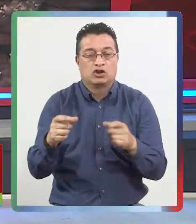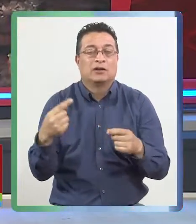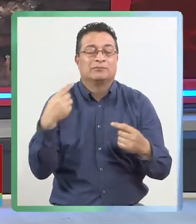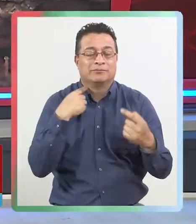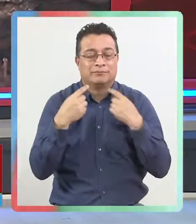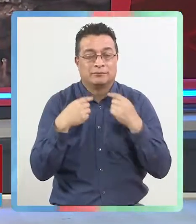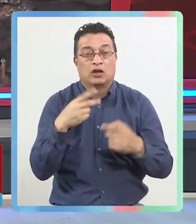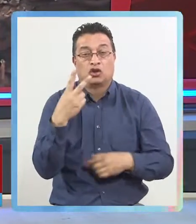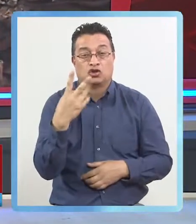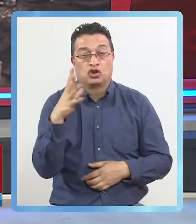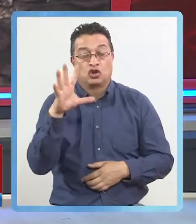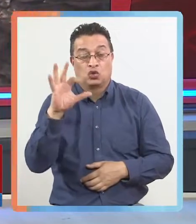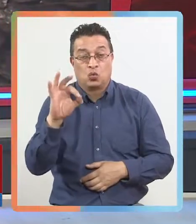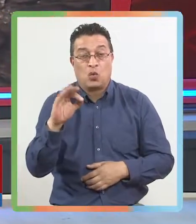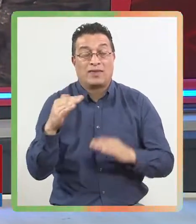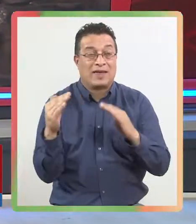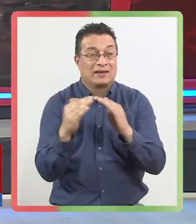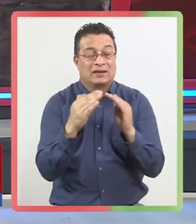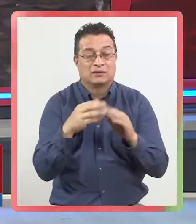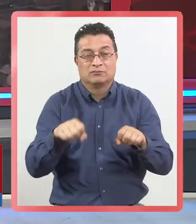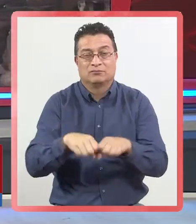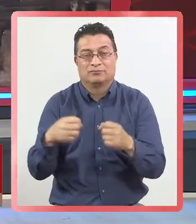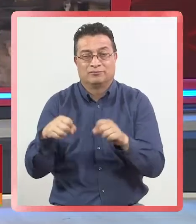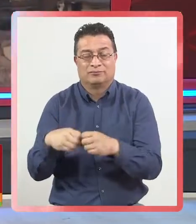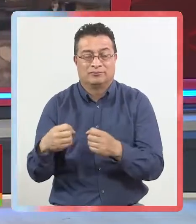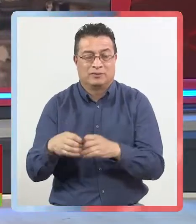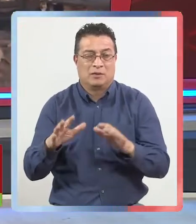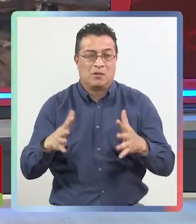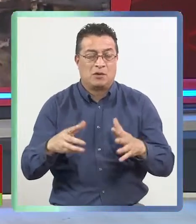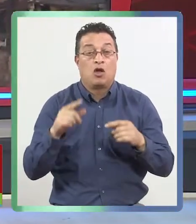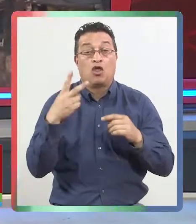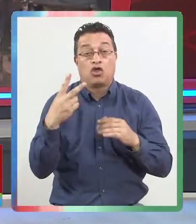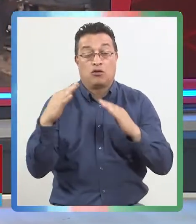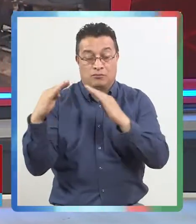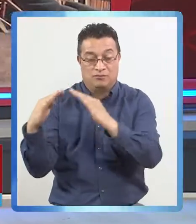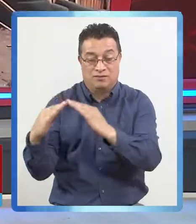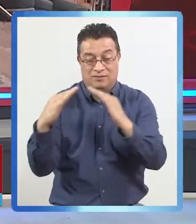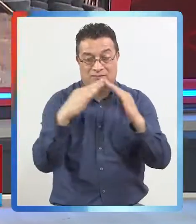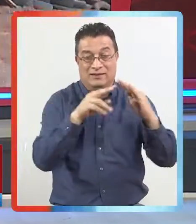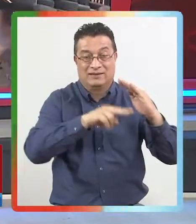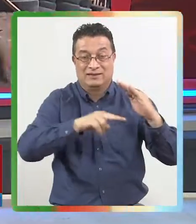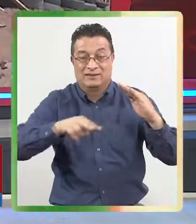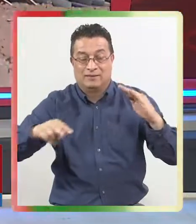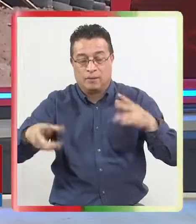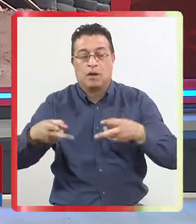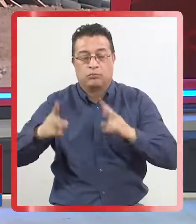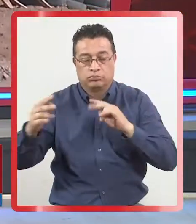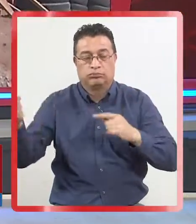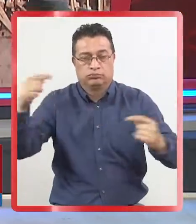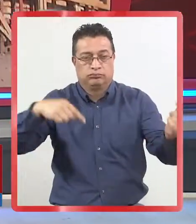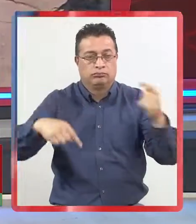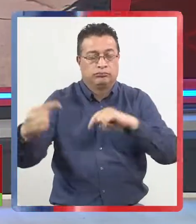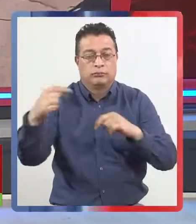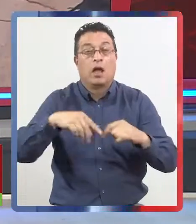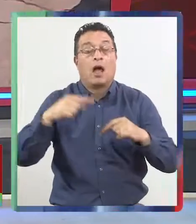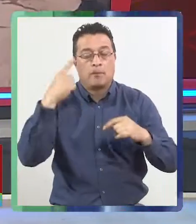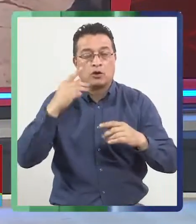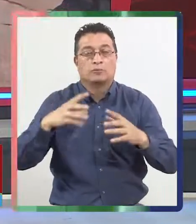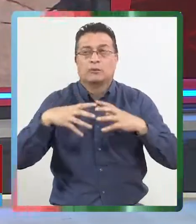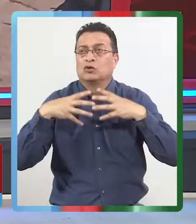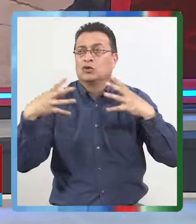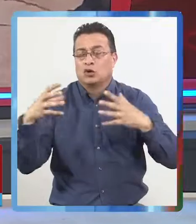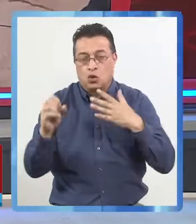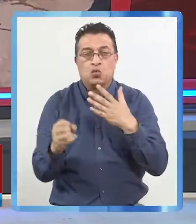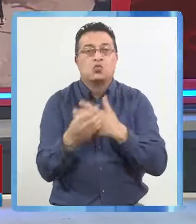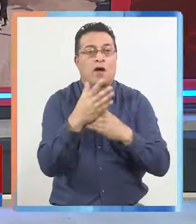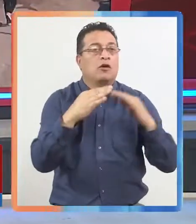damnificadas y casi 250 viviendas destruidas por el fuego. Dos albergues han sido habilitados, pero la magnitud de esta tragedia ha